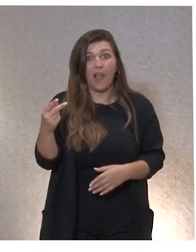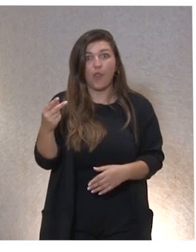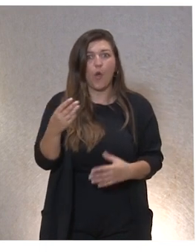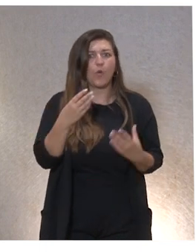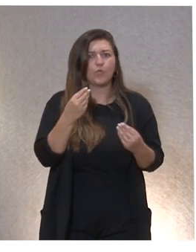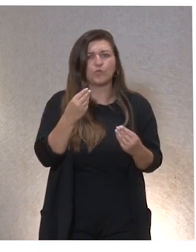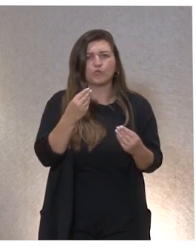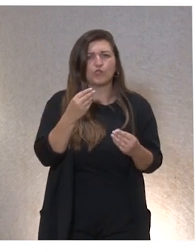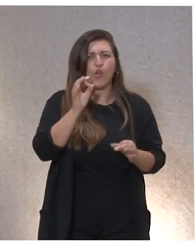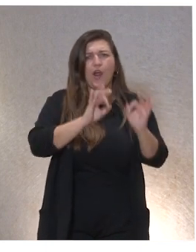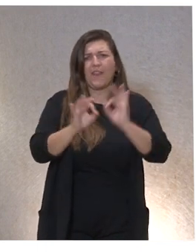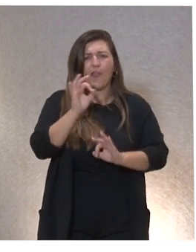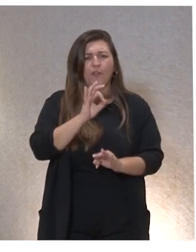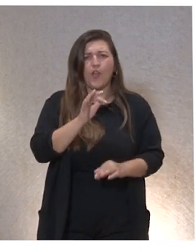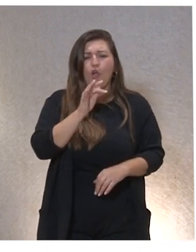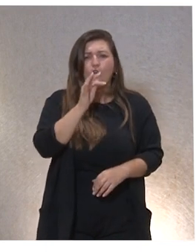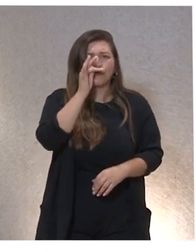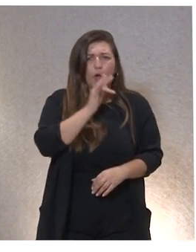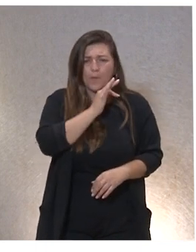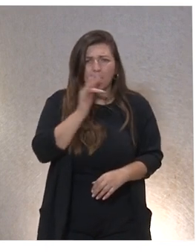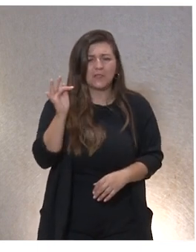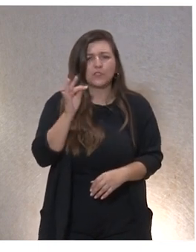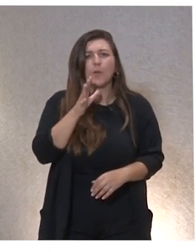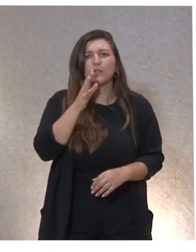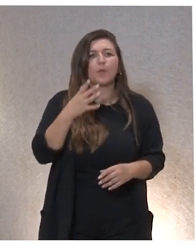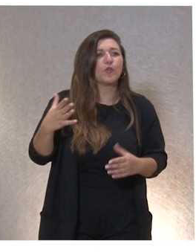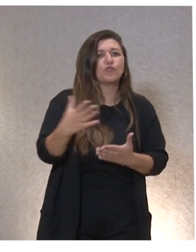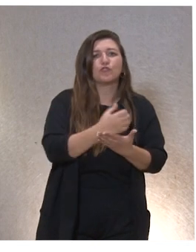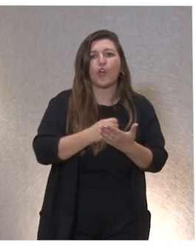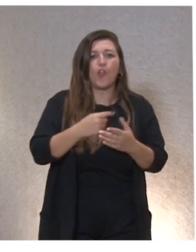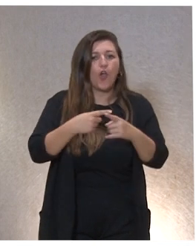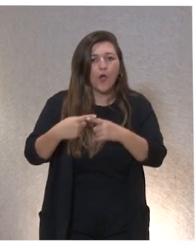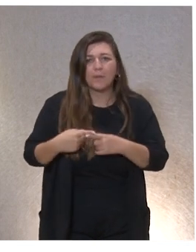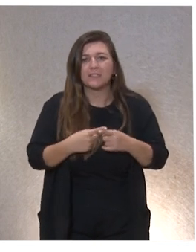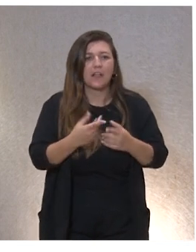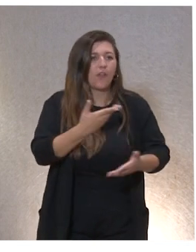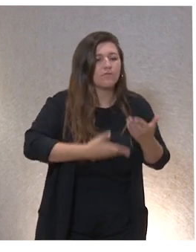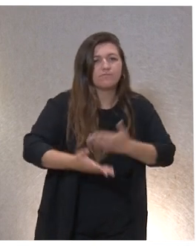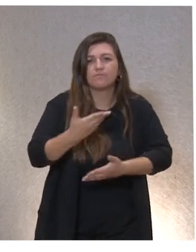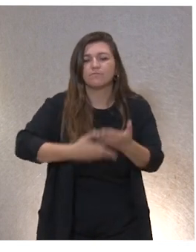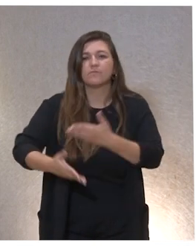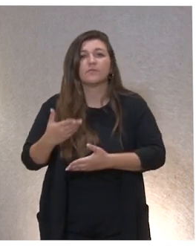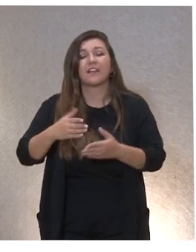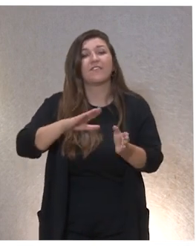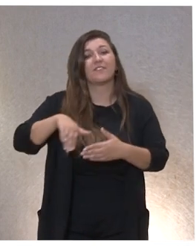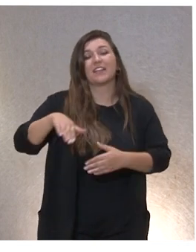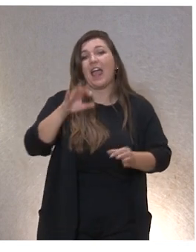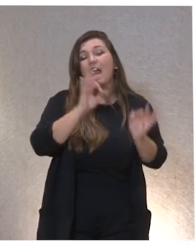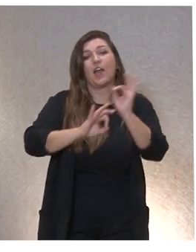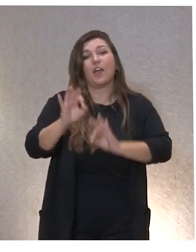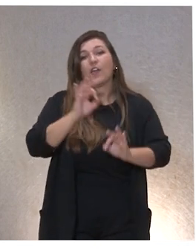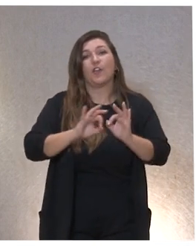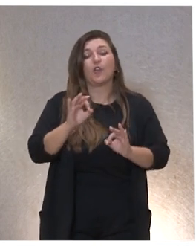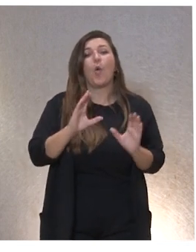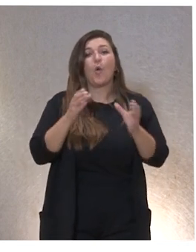compromiso organizacional, ¿no? Porque, como fue algo compartido entre todos, esa autoevaluación se hizo de manera compartida, pues la organización, la junta directiva,